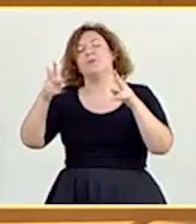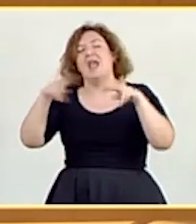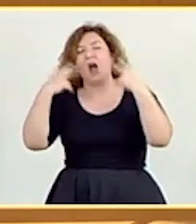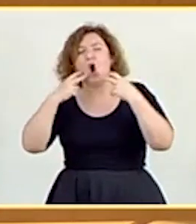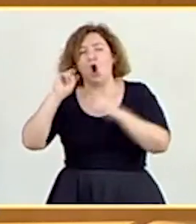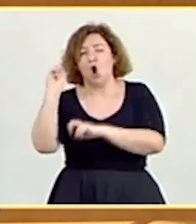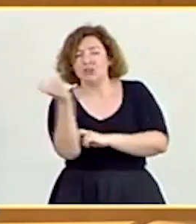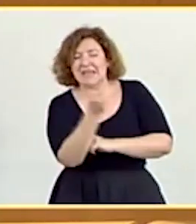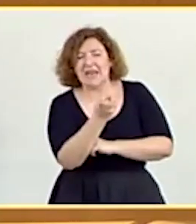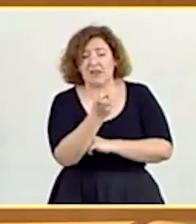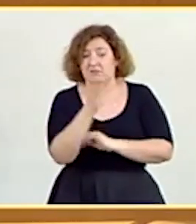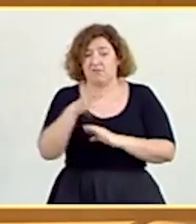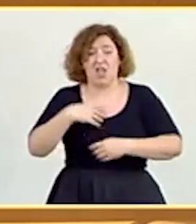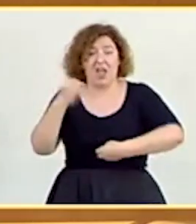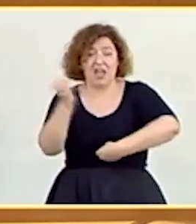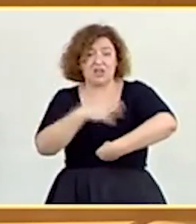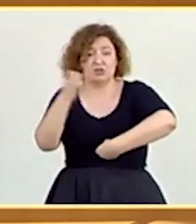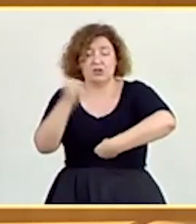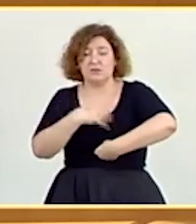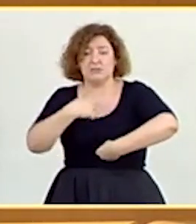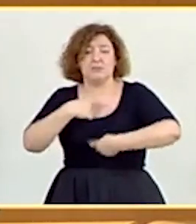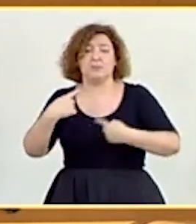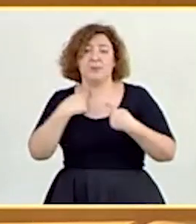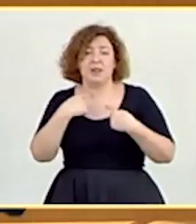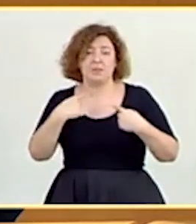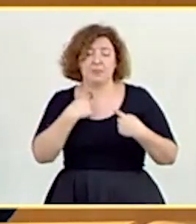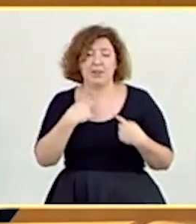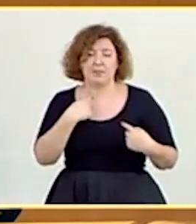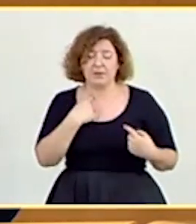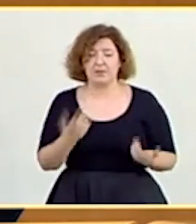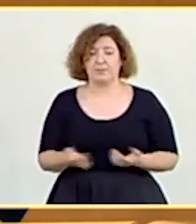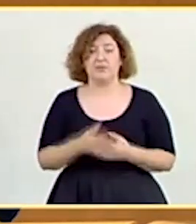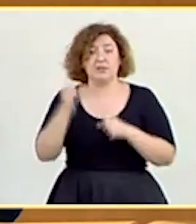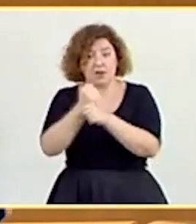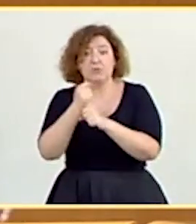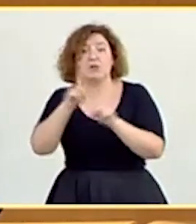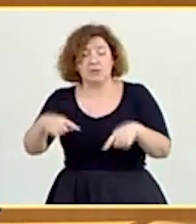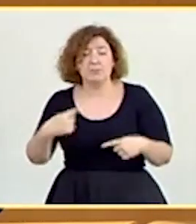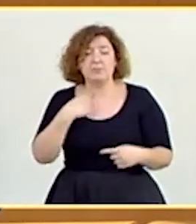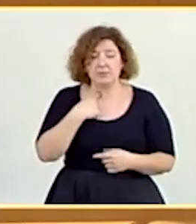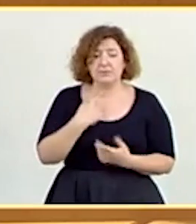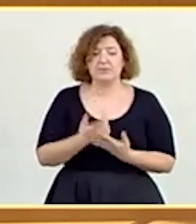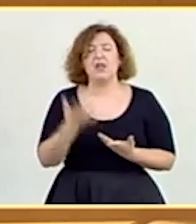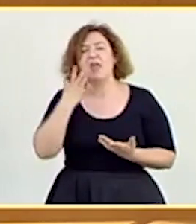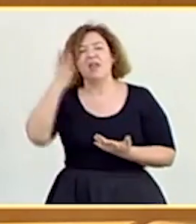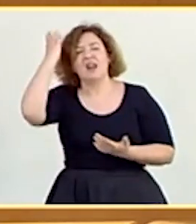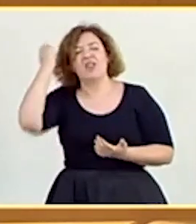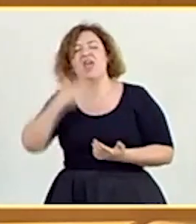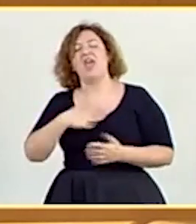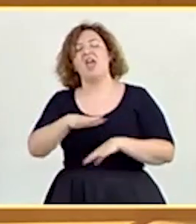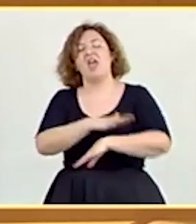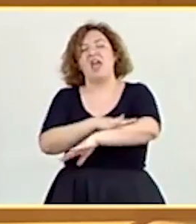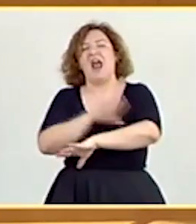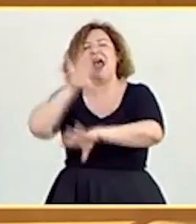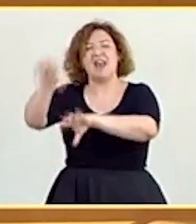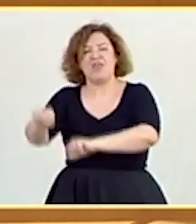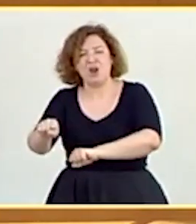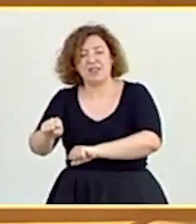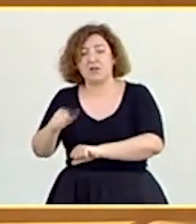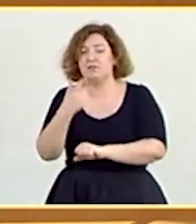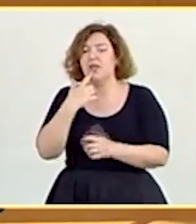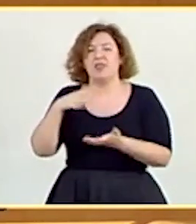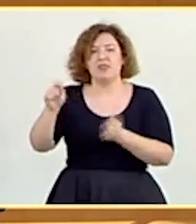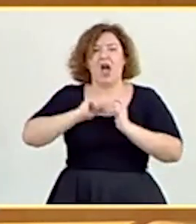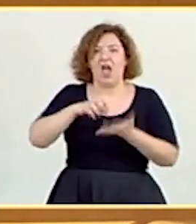pérdidas. Pérdidas de ingresos y pérdidas de empleo. Cada amenaza que hace el señor Iglesias con nacionalizar empresas supone más